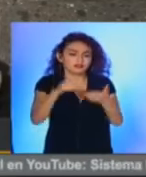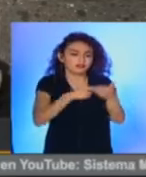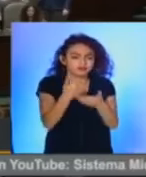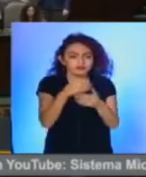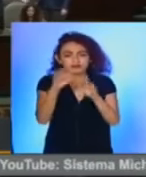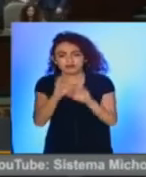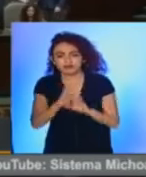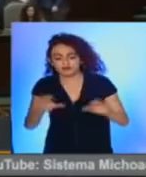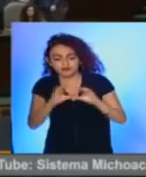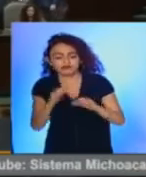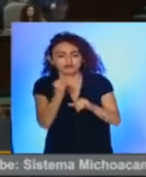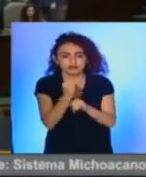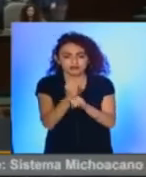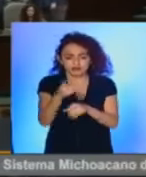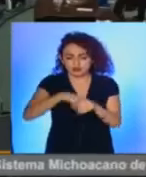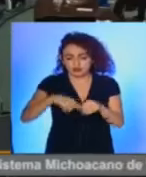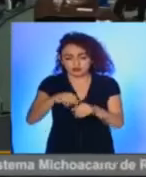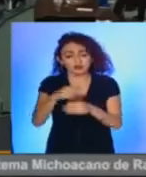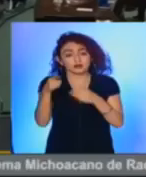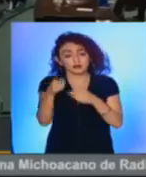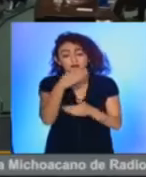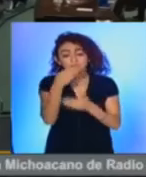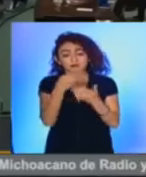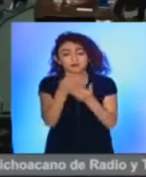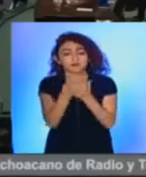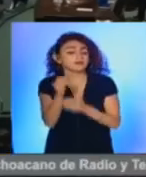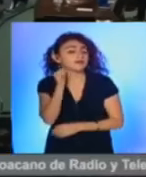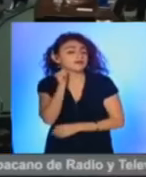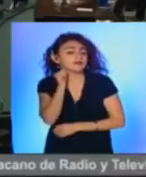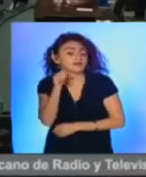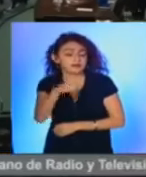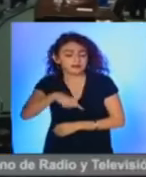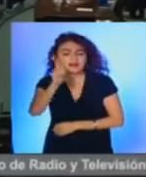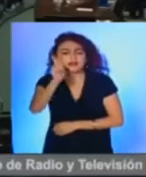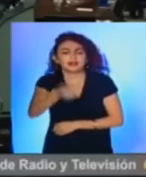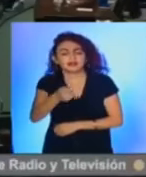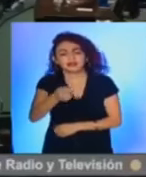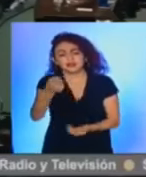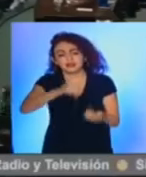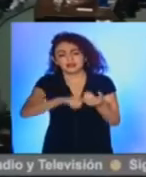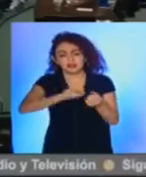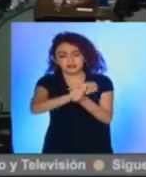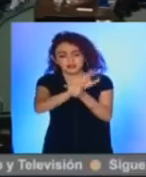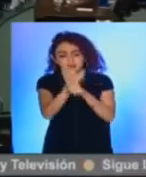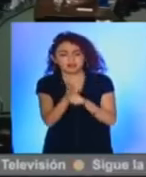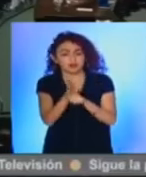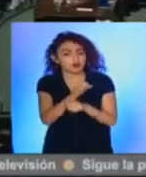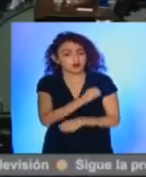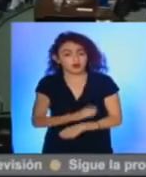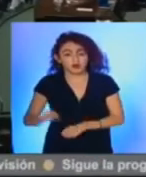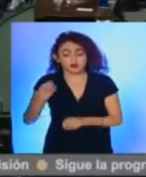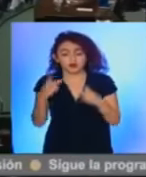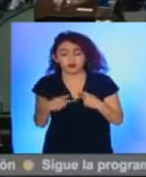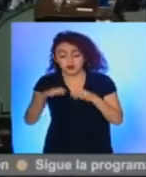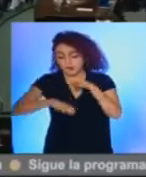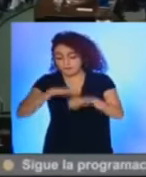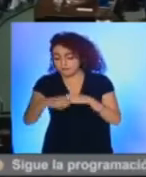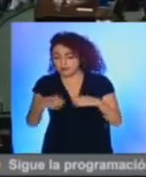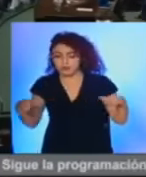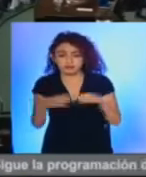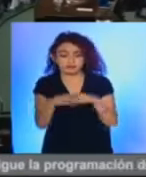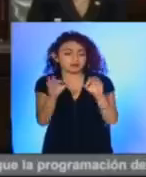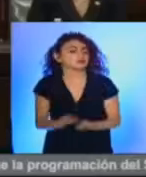digitales. La iniciativa proveniente de la Cámara de Senadores tiene como contexto la pandemia por COVID-19 que obligó a las empresas y